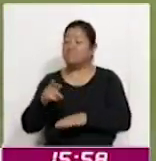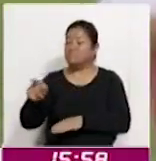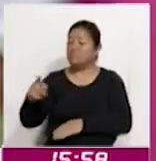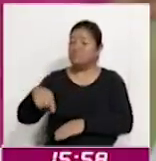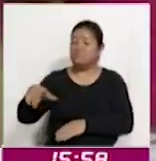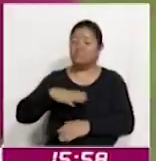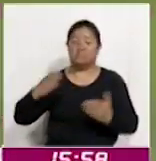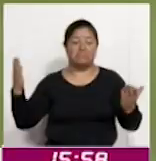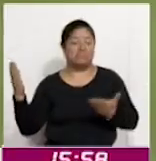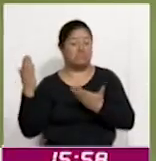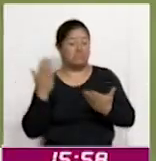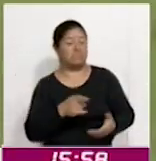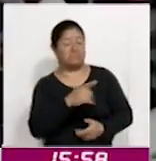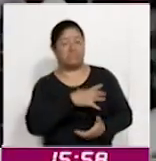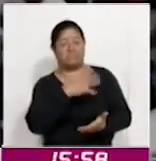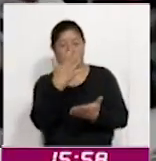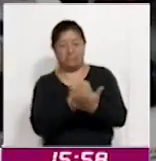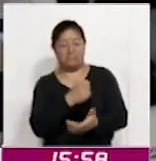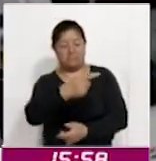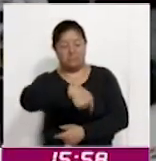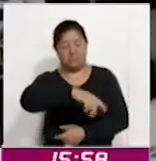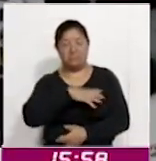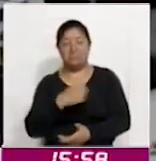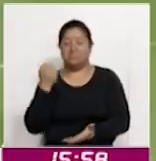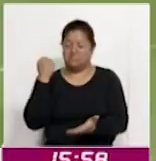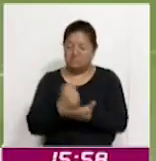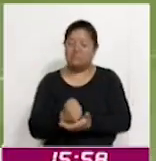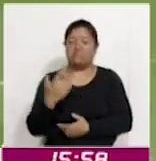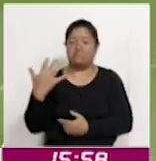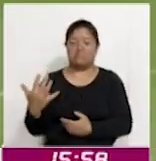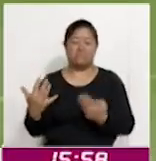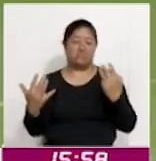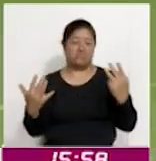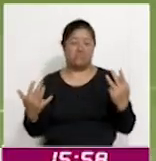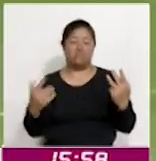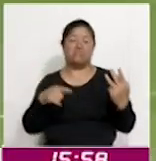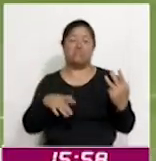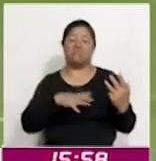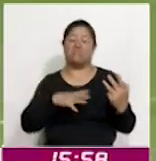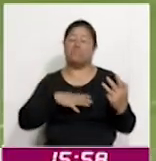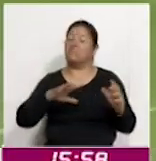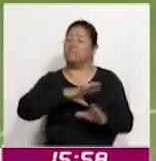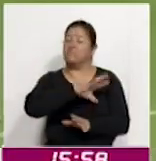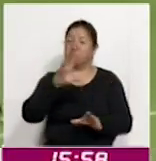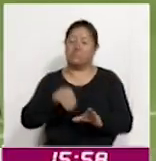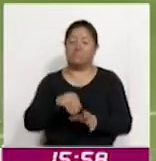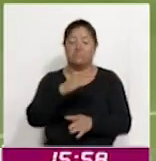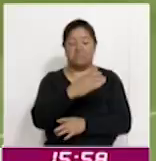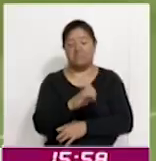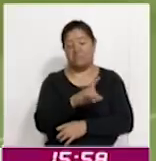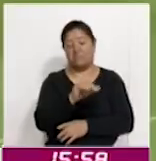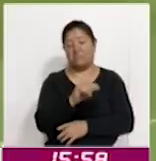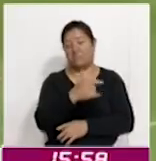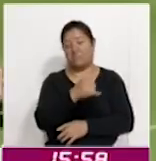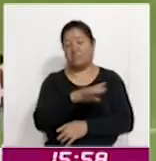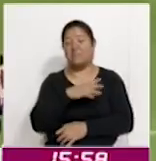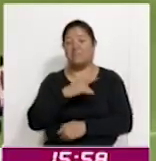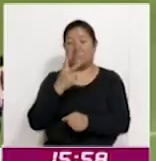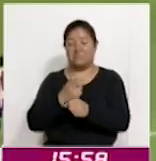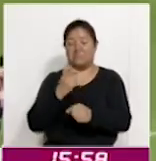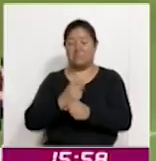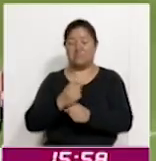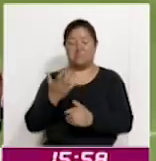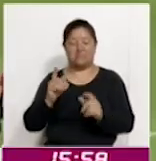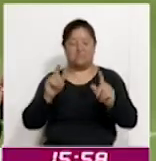atrás para conseguir el campeonato de la liga al imponerse cinco goles a tres en marcador global ante Celaya, obteniendo así el segundo título de la